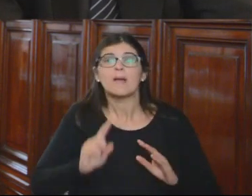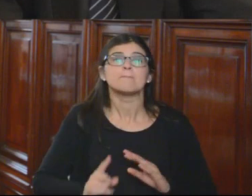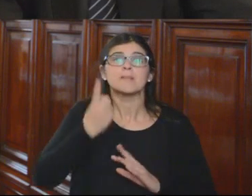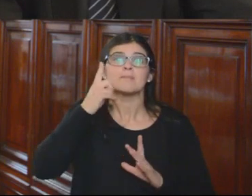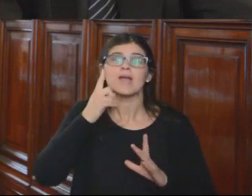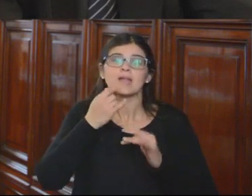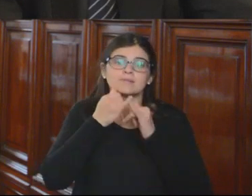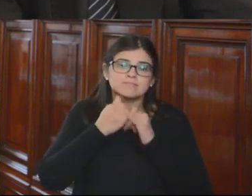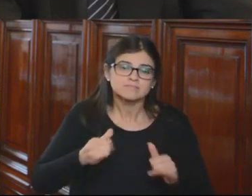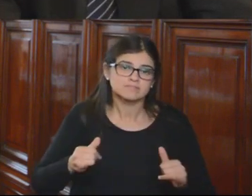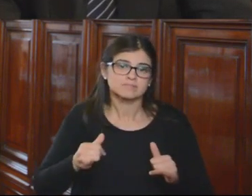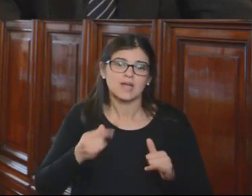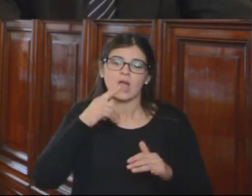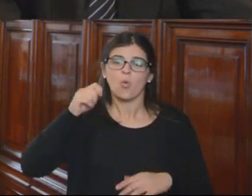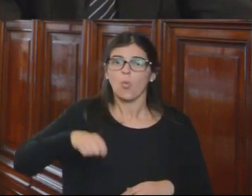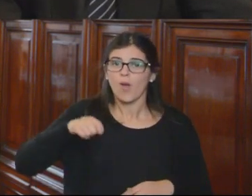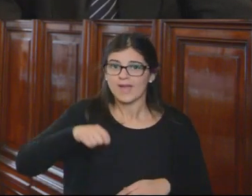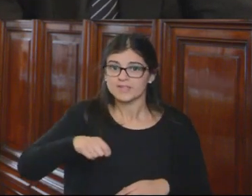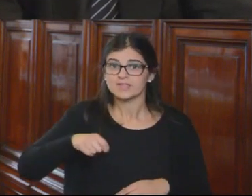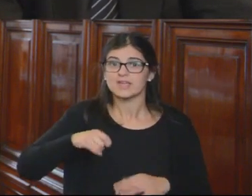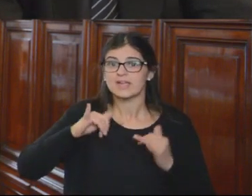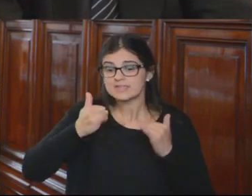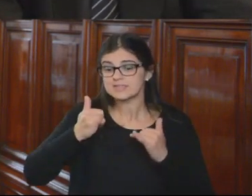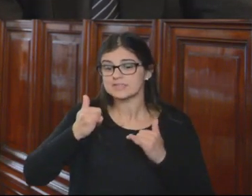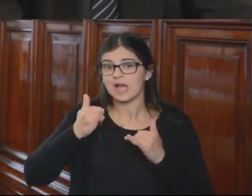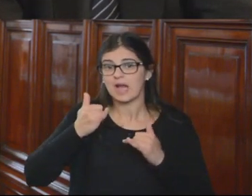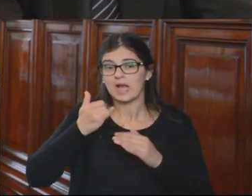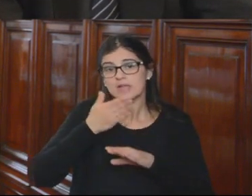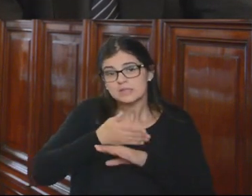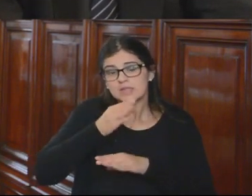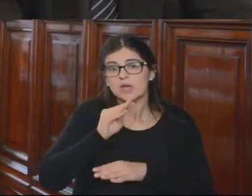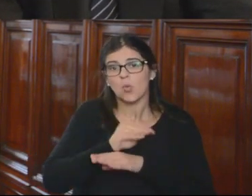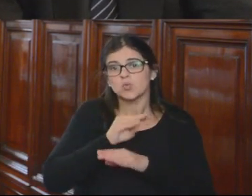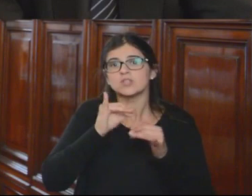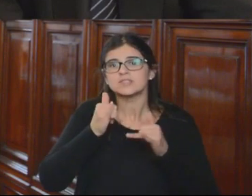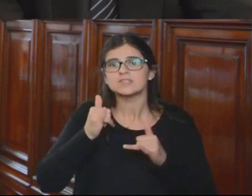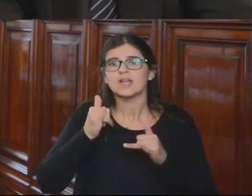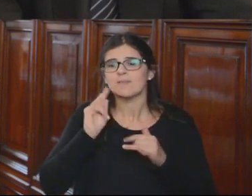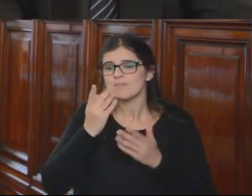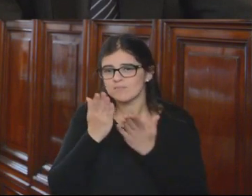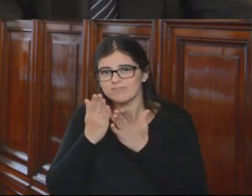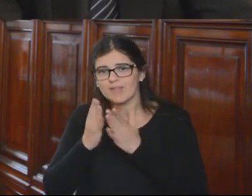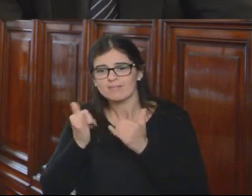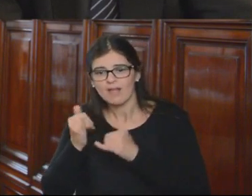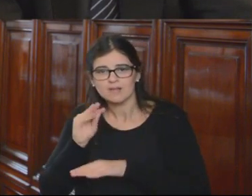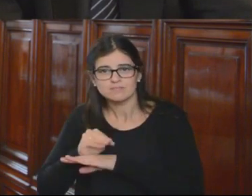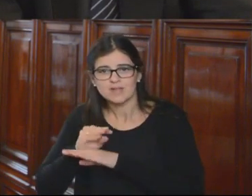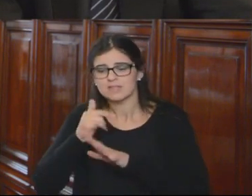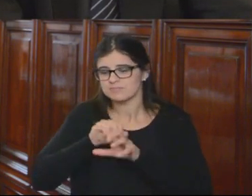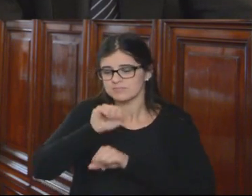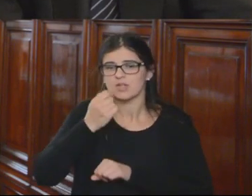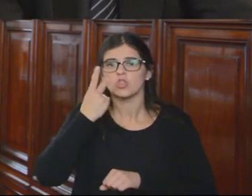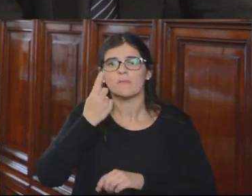promoción de jueces que han cursado en la Escuela de Jueces, que tienen una última graduación el año